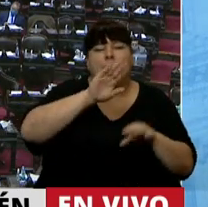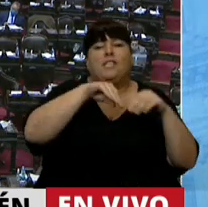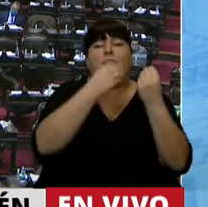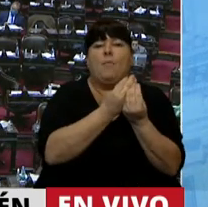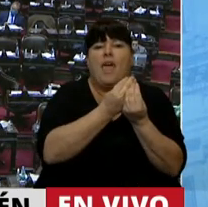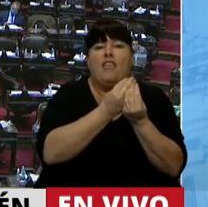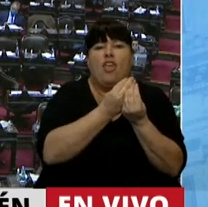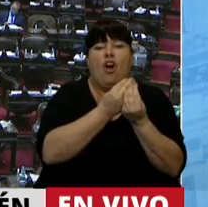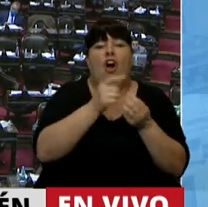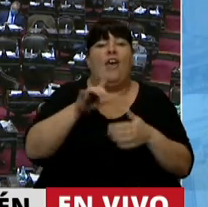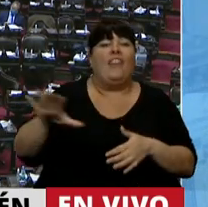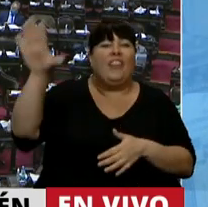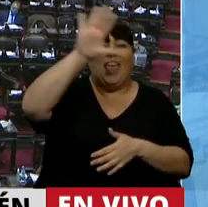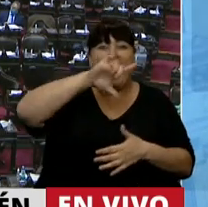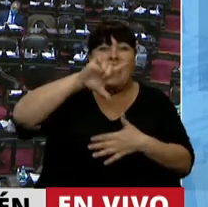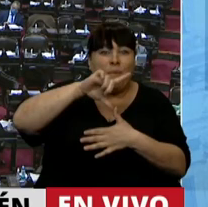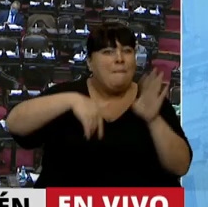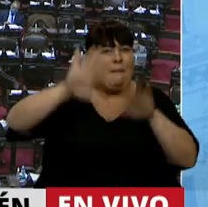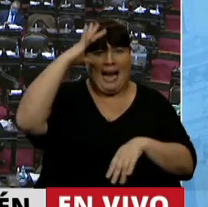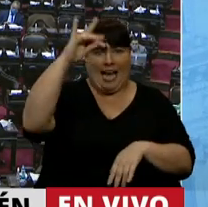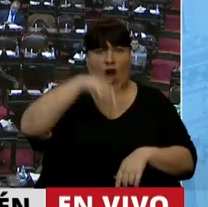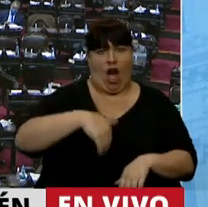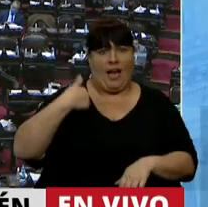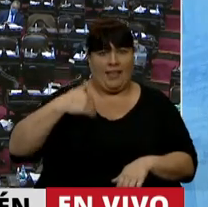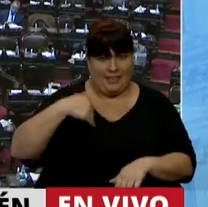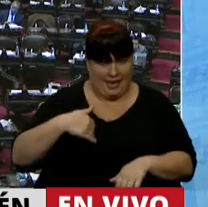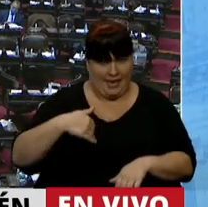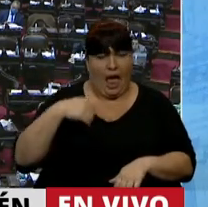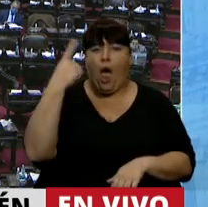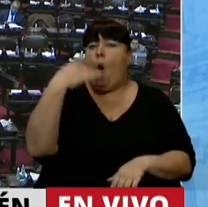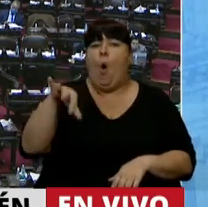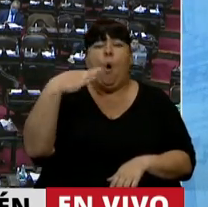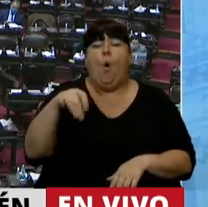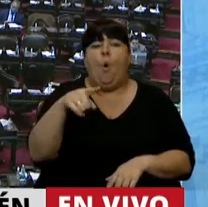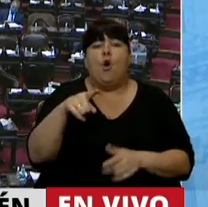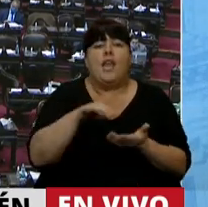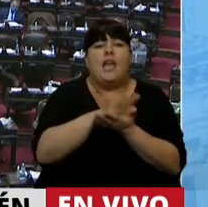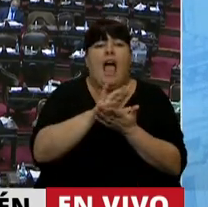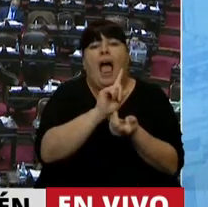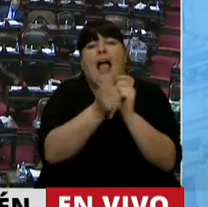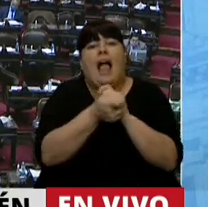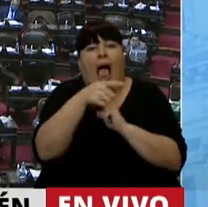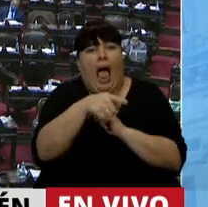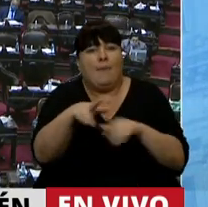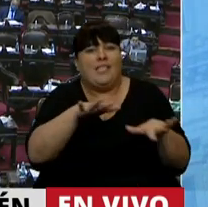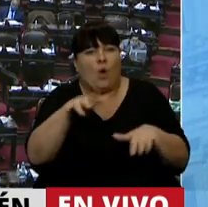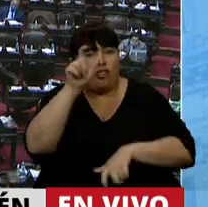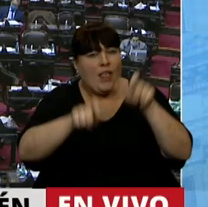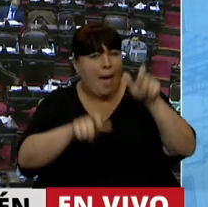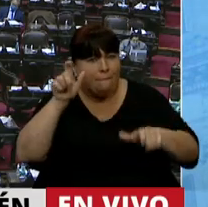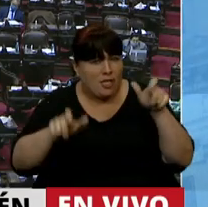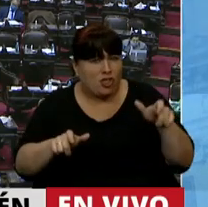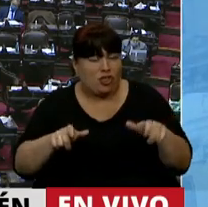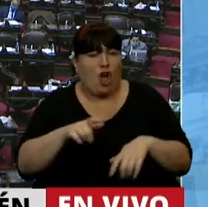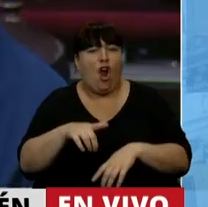promedio de toda la región latinoamericana. Y la única intervención que ha logrado cambiar dicha realidad en las personas